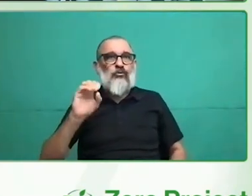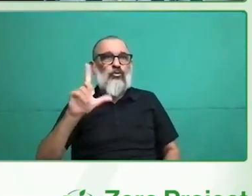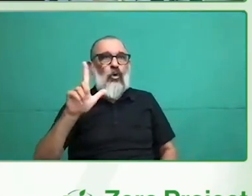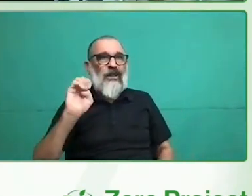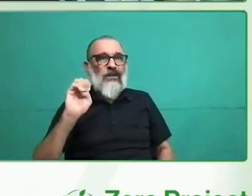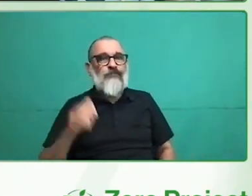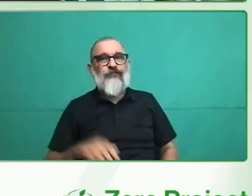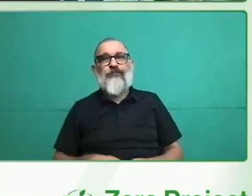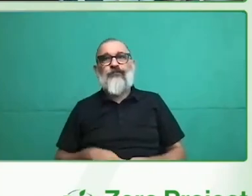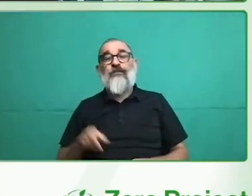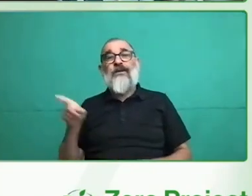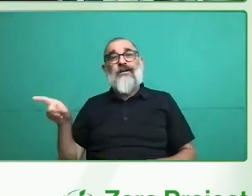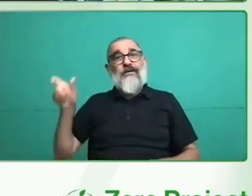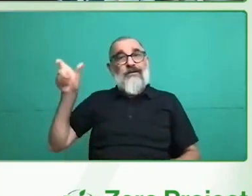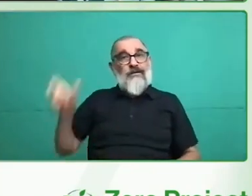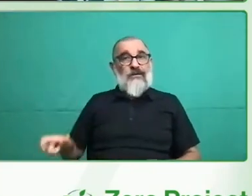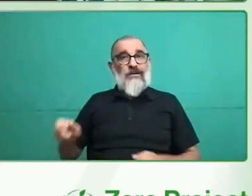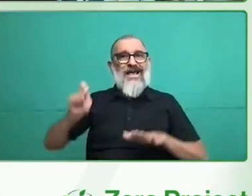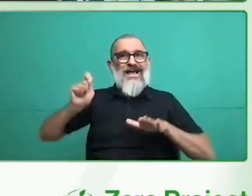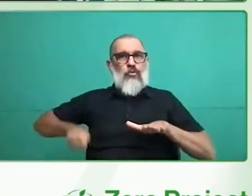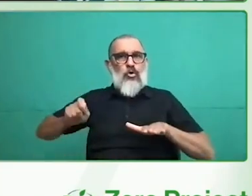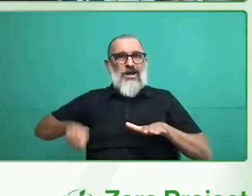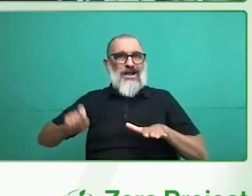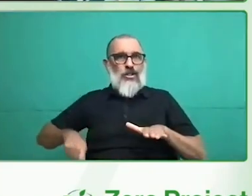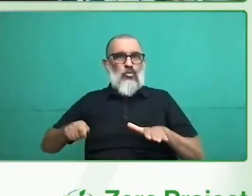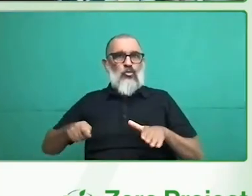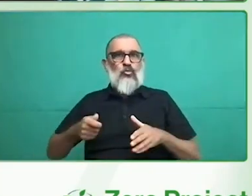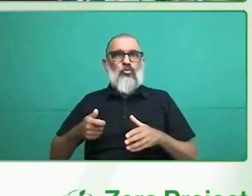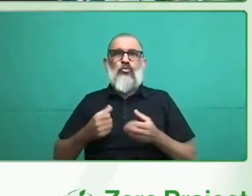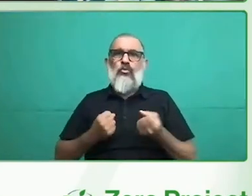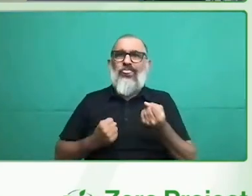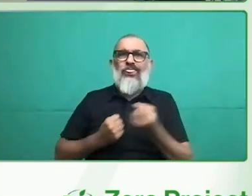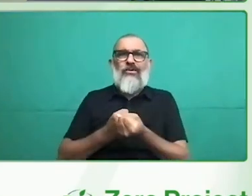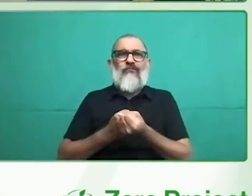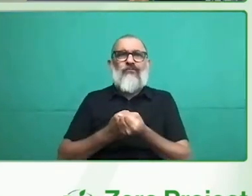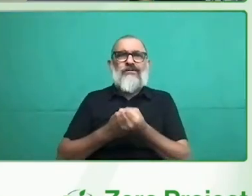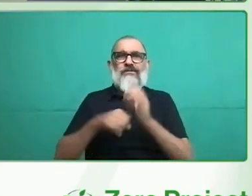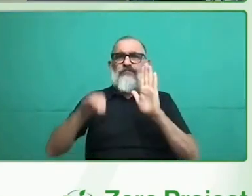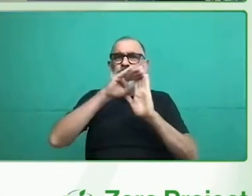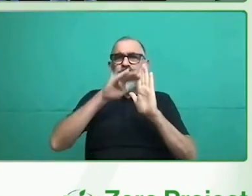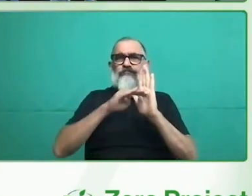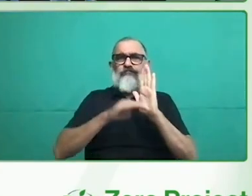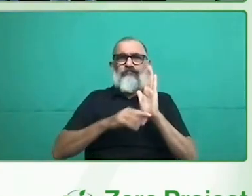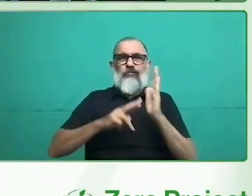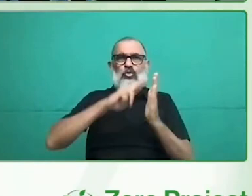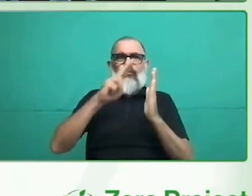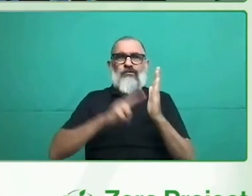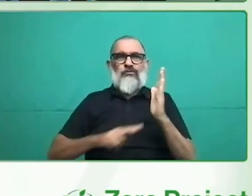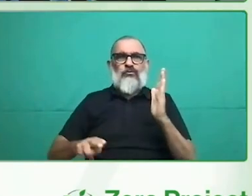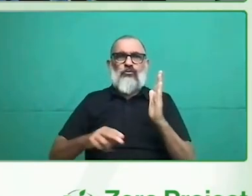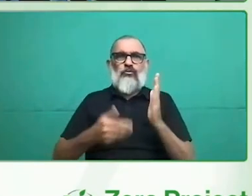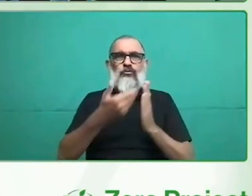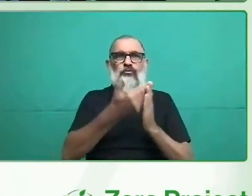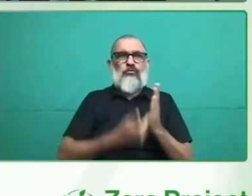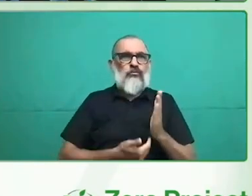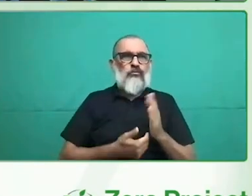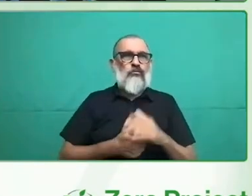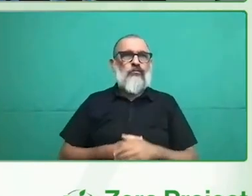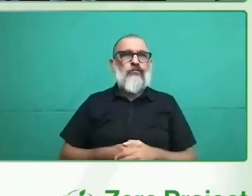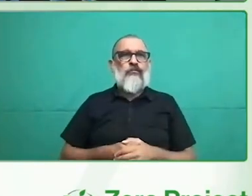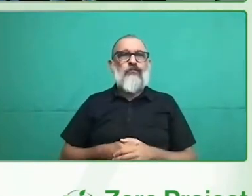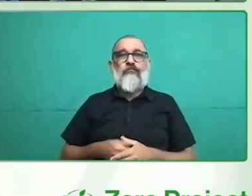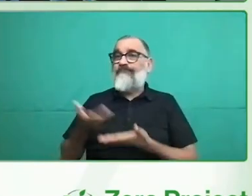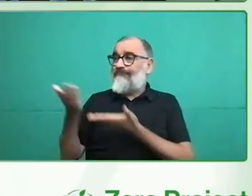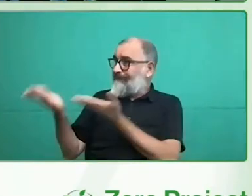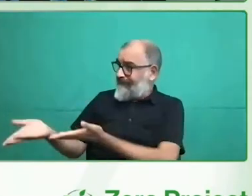José, tengo el honor de darte la palabra. Muchísimo gusto, muchas gracias por la introducción y la moderación de esta